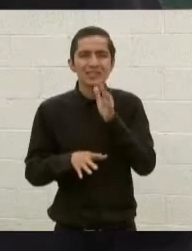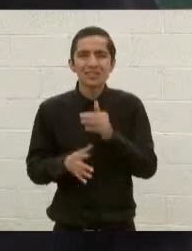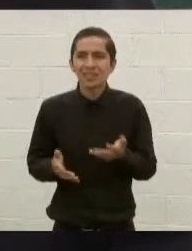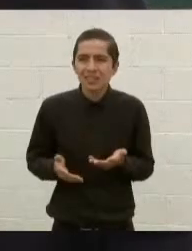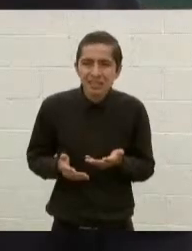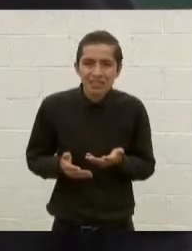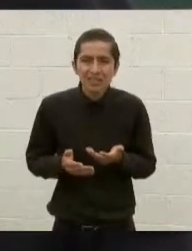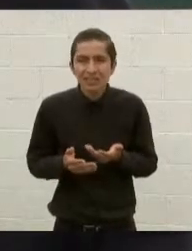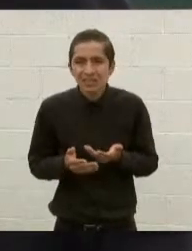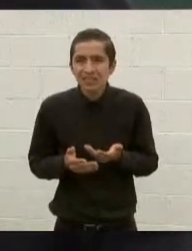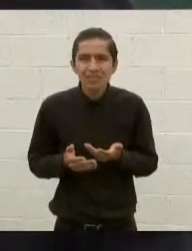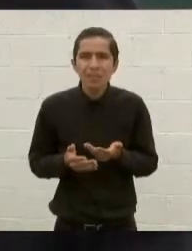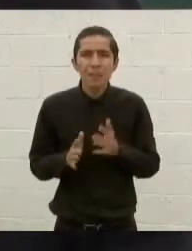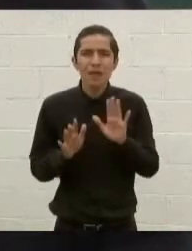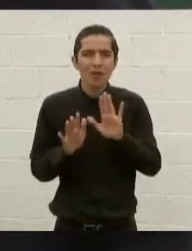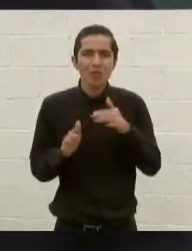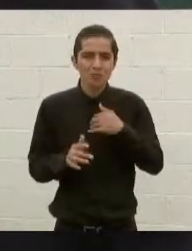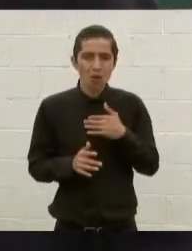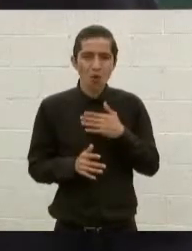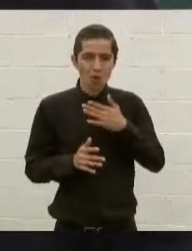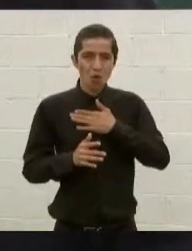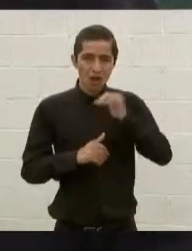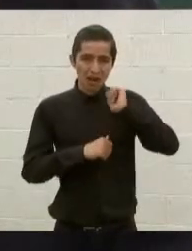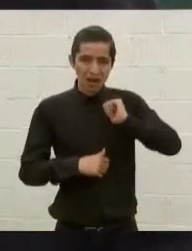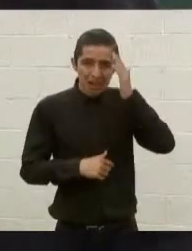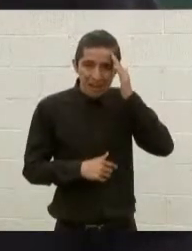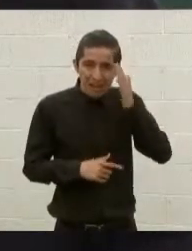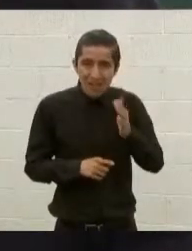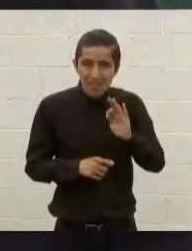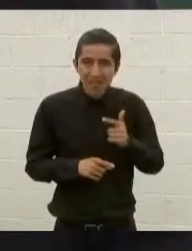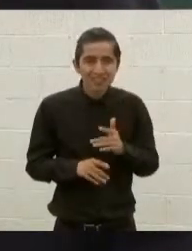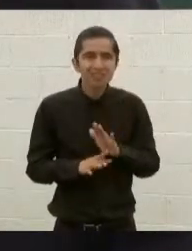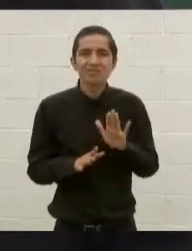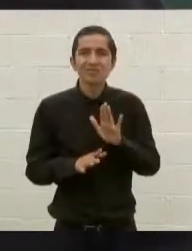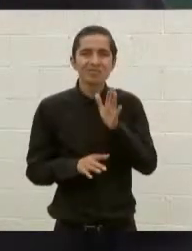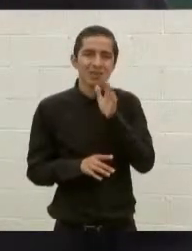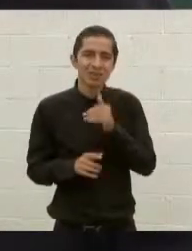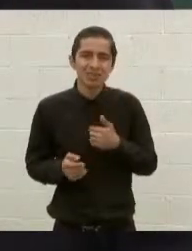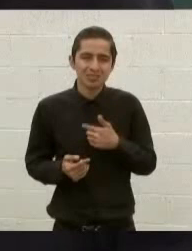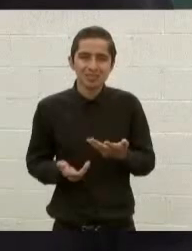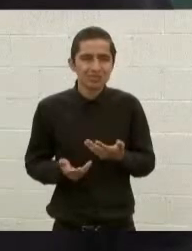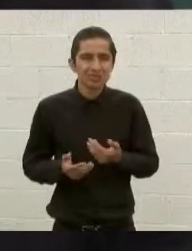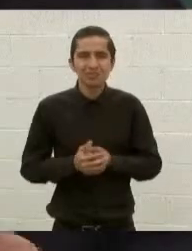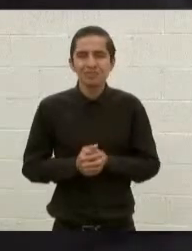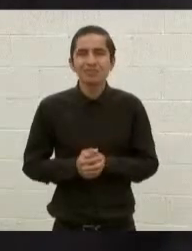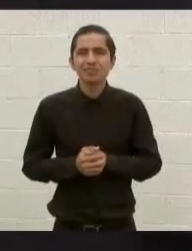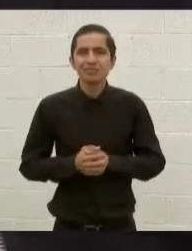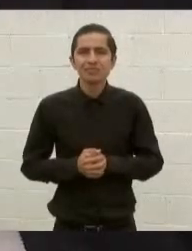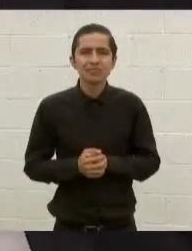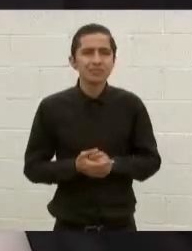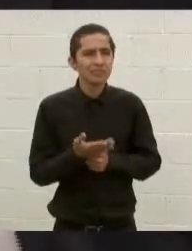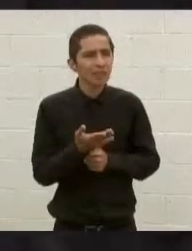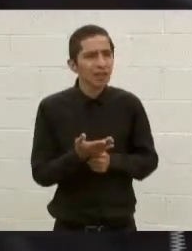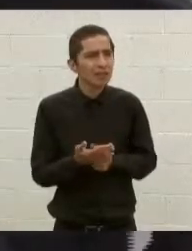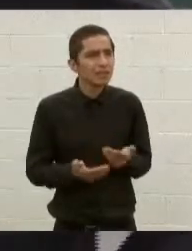no me corresponde proporcionarla. Adelante.